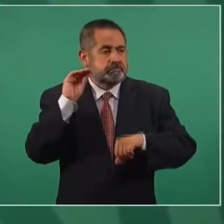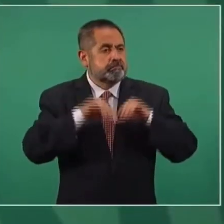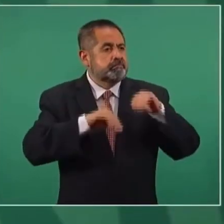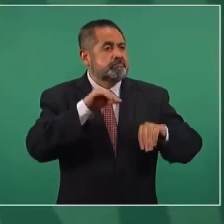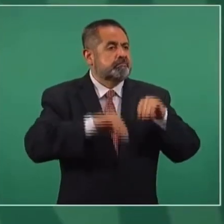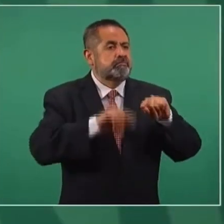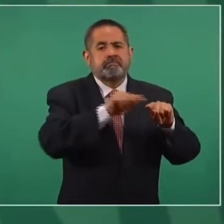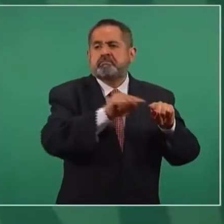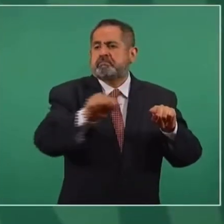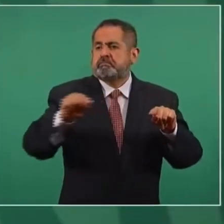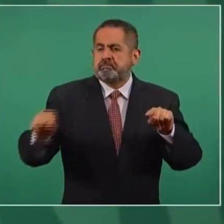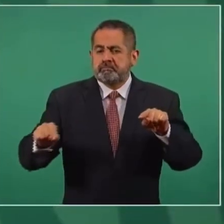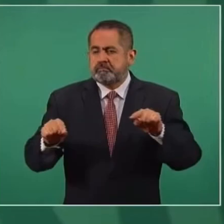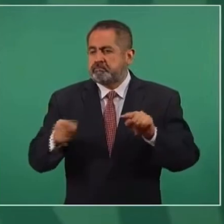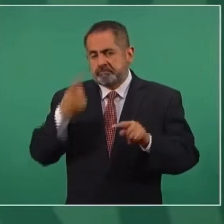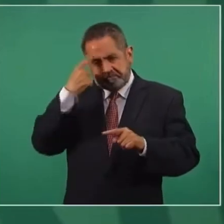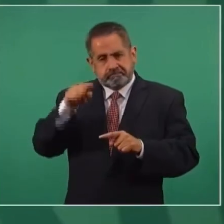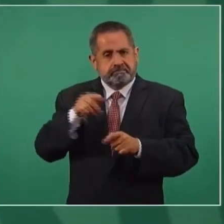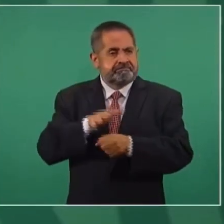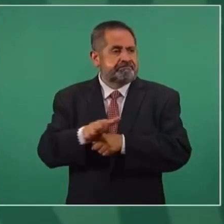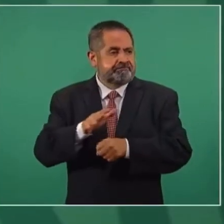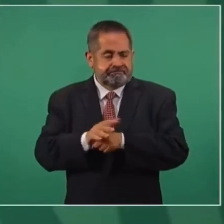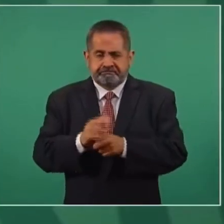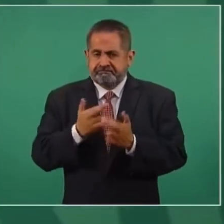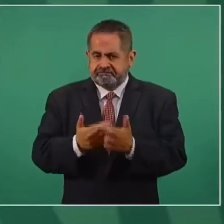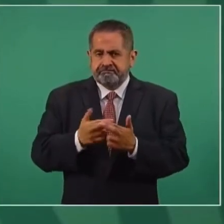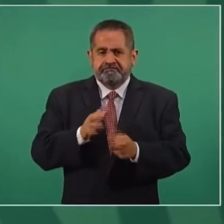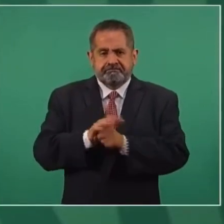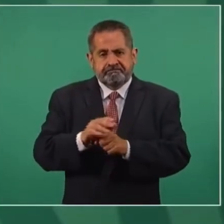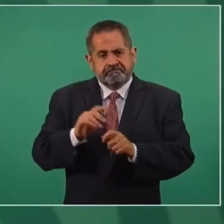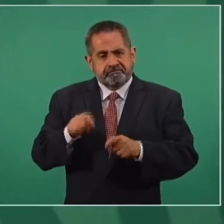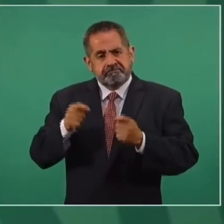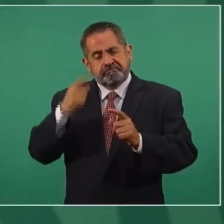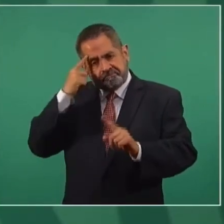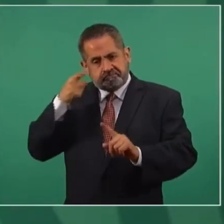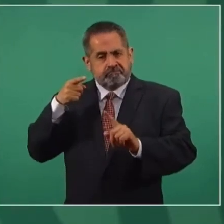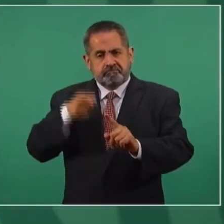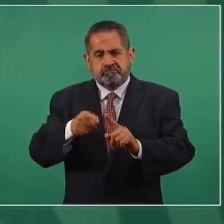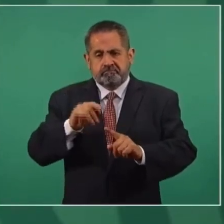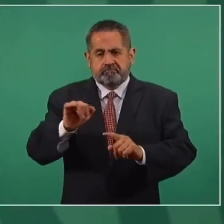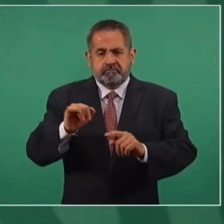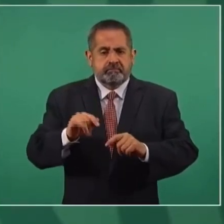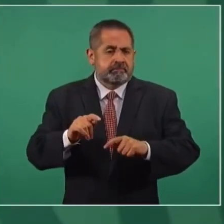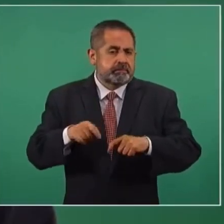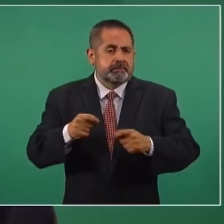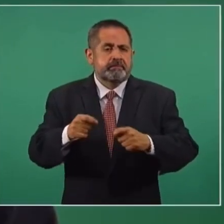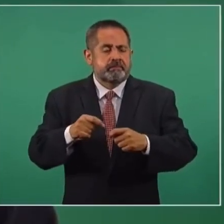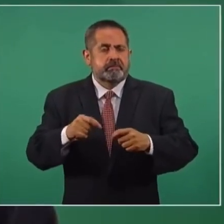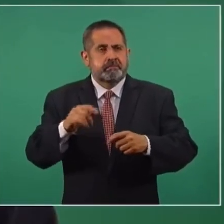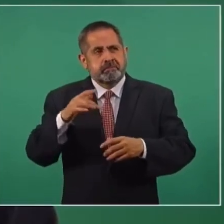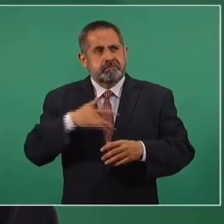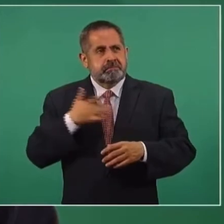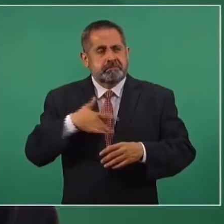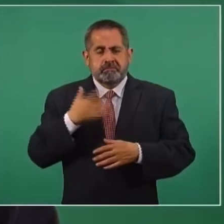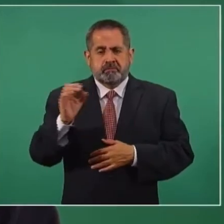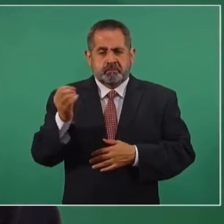este propósito de terminar en octubre.